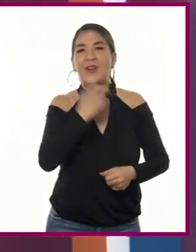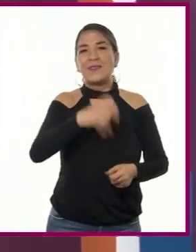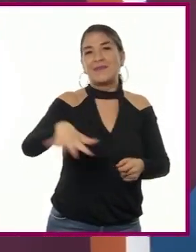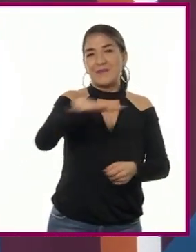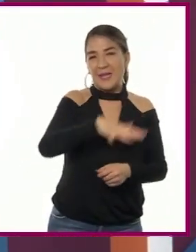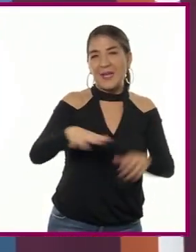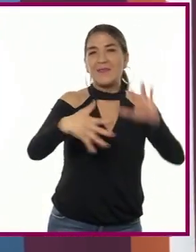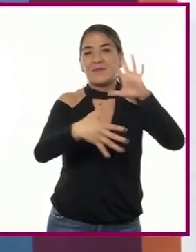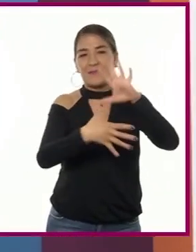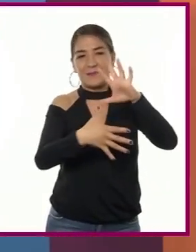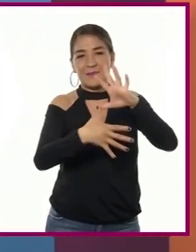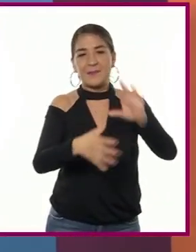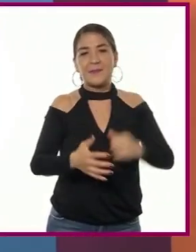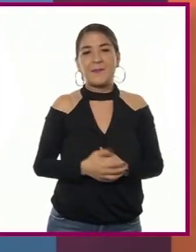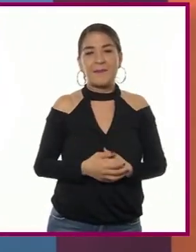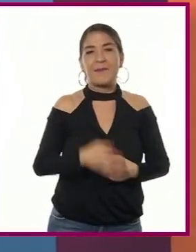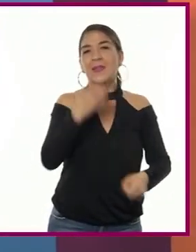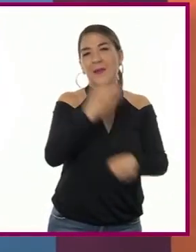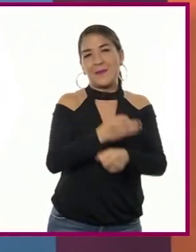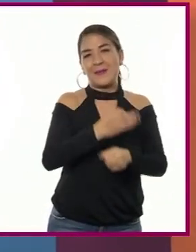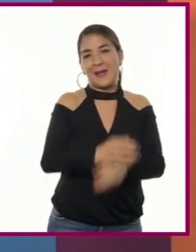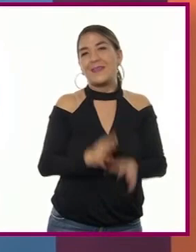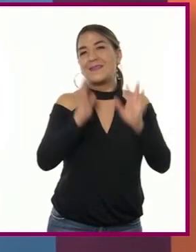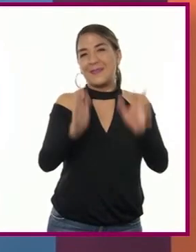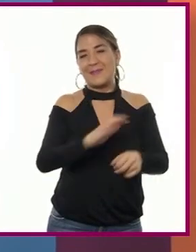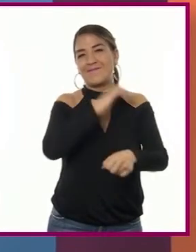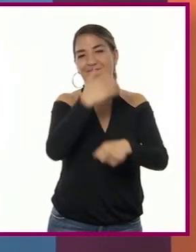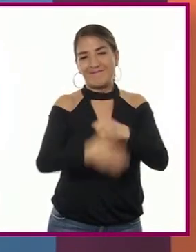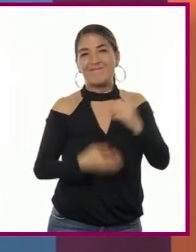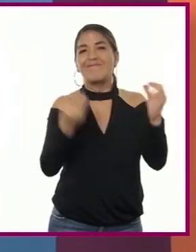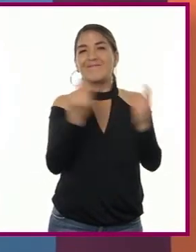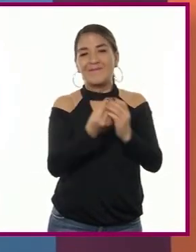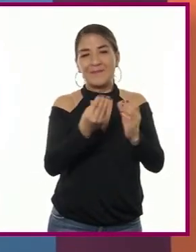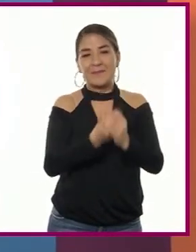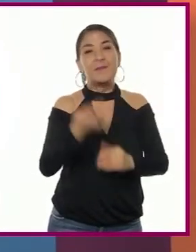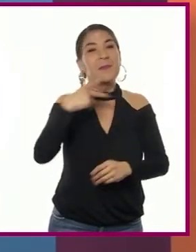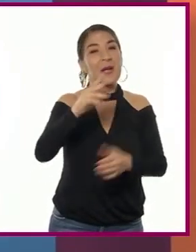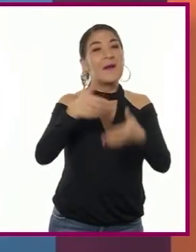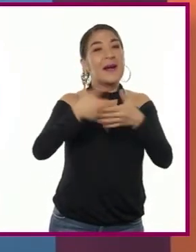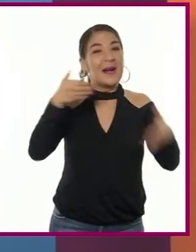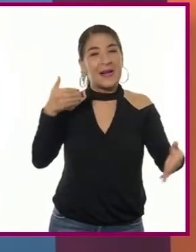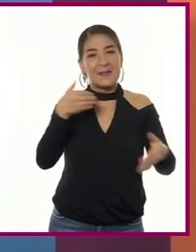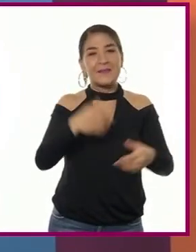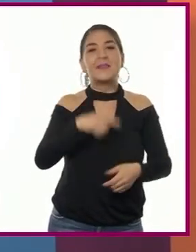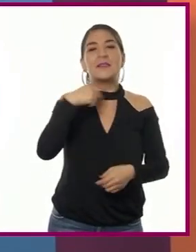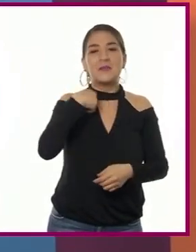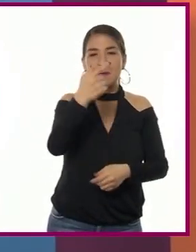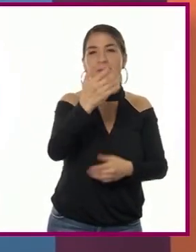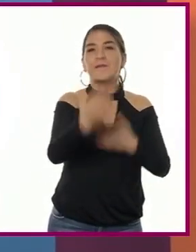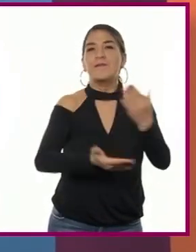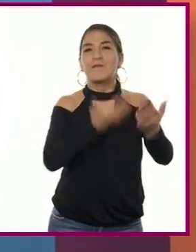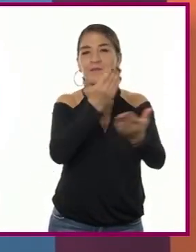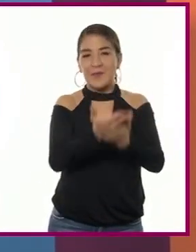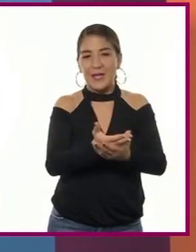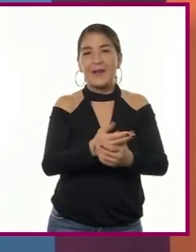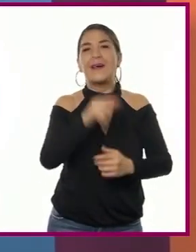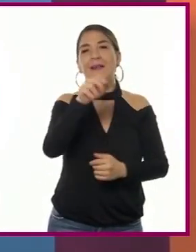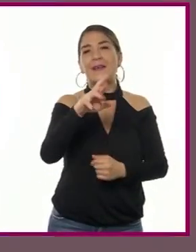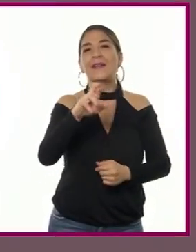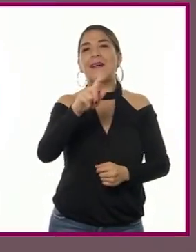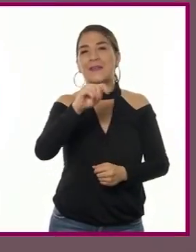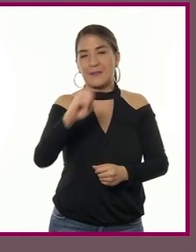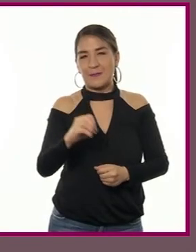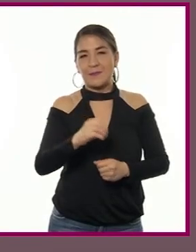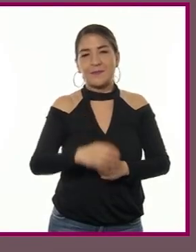novohispana. Por ahora, hemos llegado al final de la sesión, pero antes de concluir, les propongo que lleven a cabo el siguiente